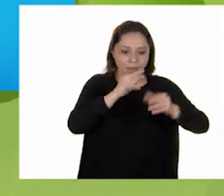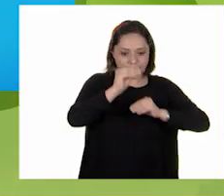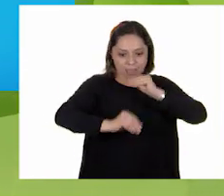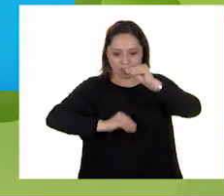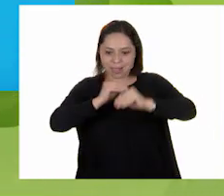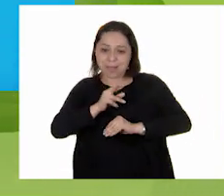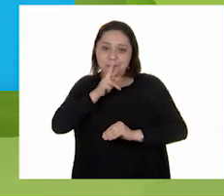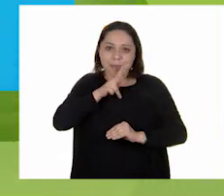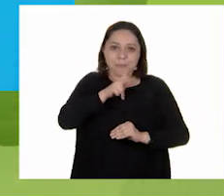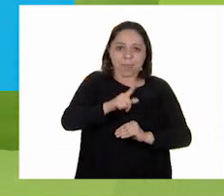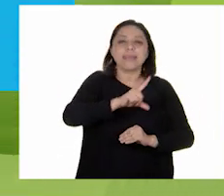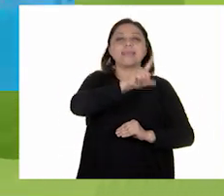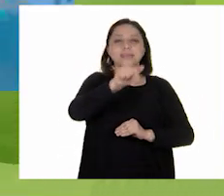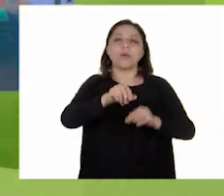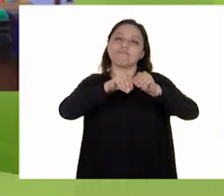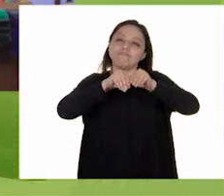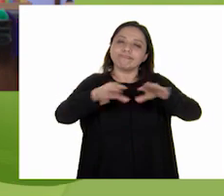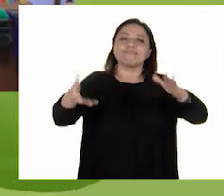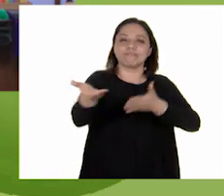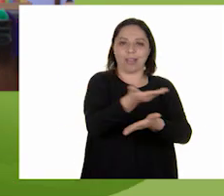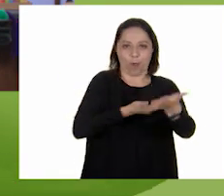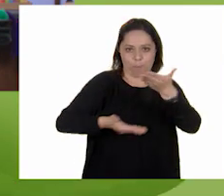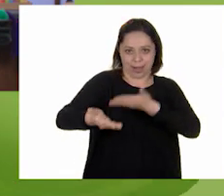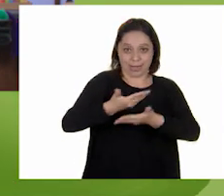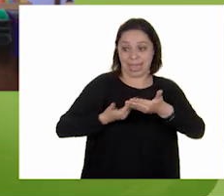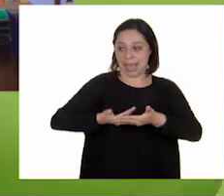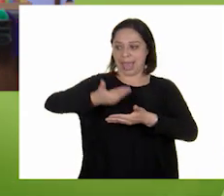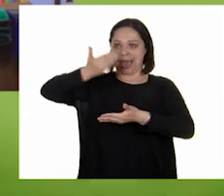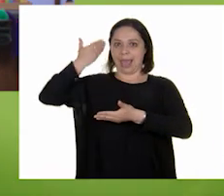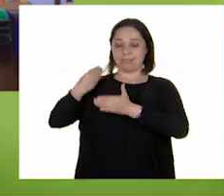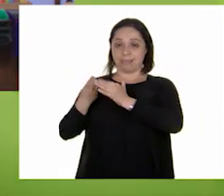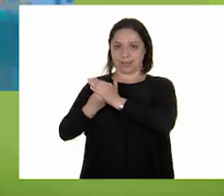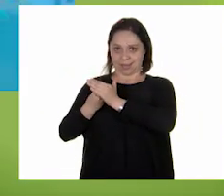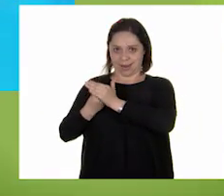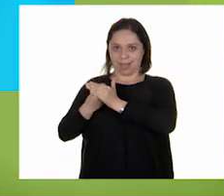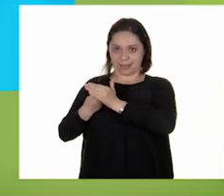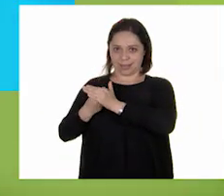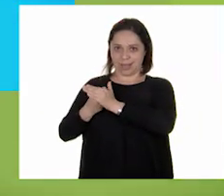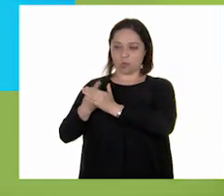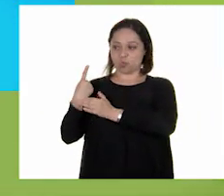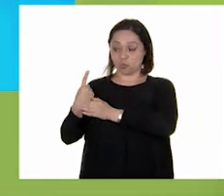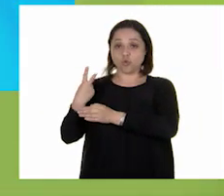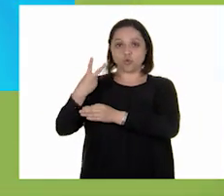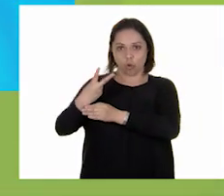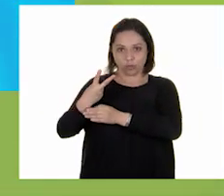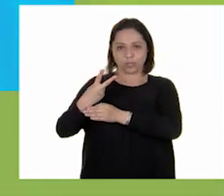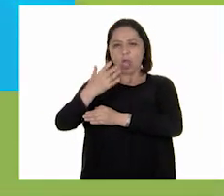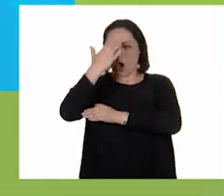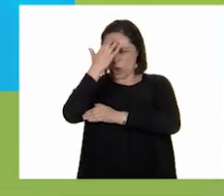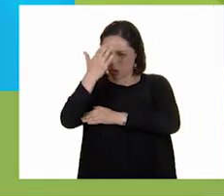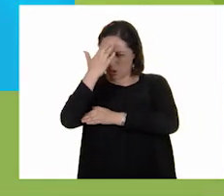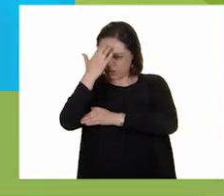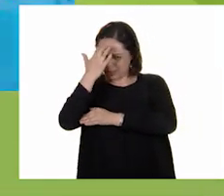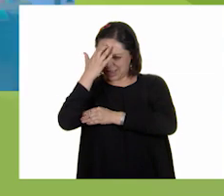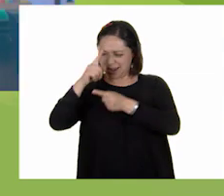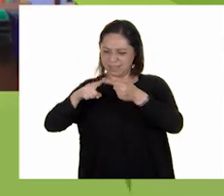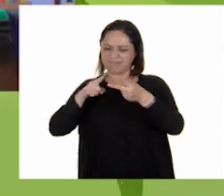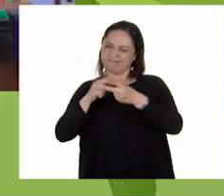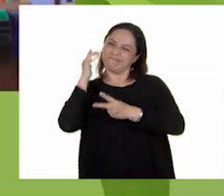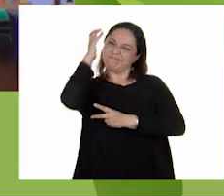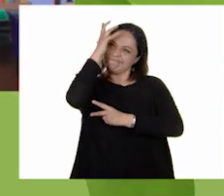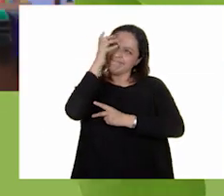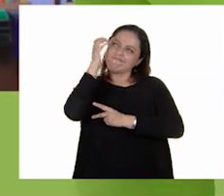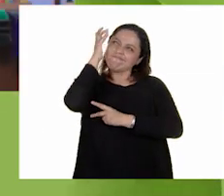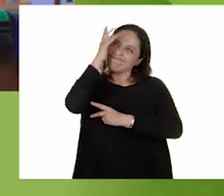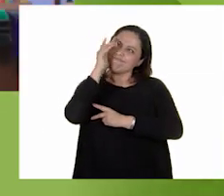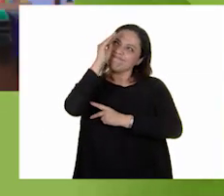compartir. En los primeros dos programas, trabajamos las etapas uno y dos. Conocer y reflexionar. ¡Exacto!